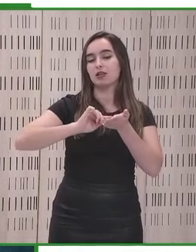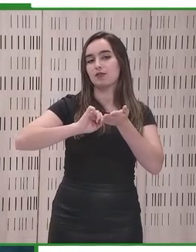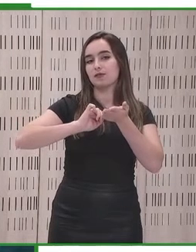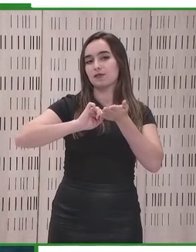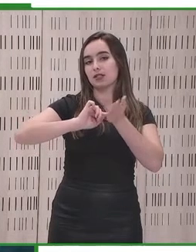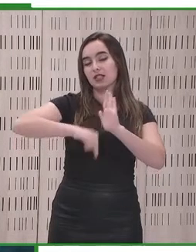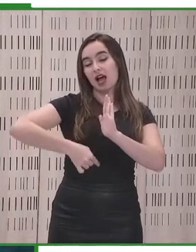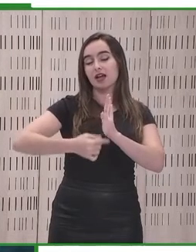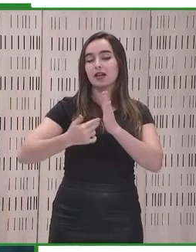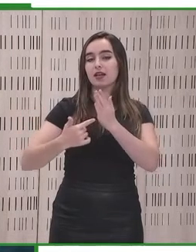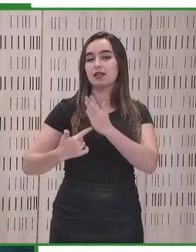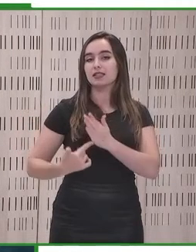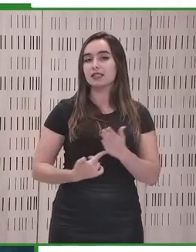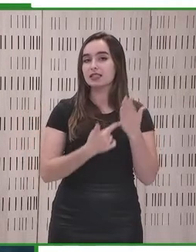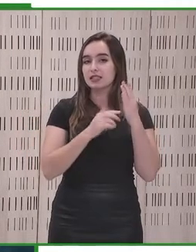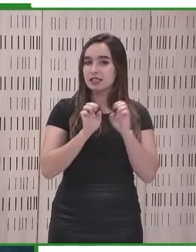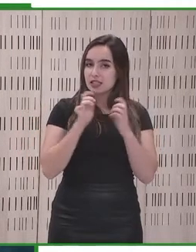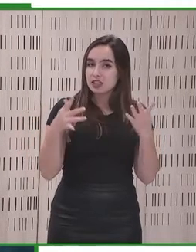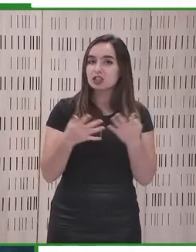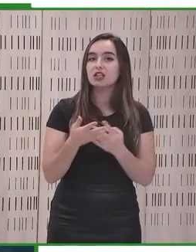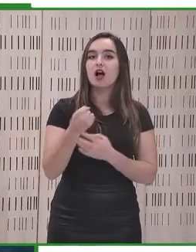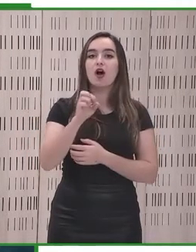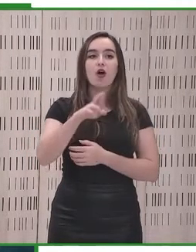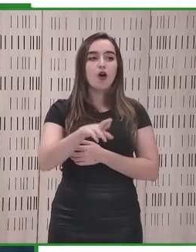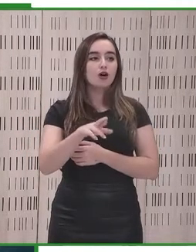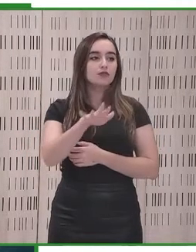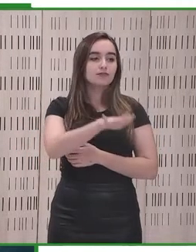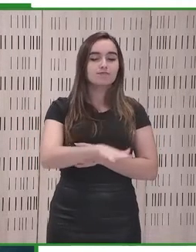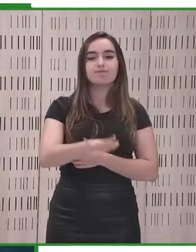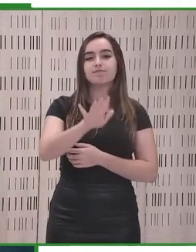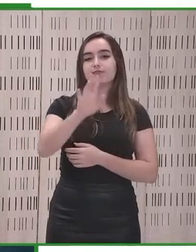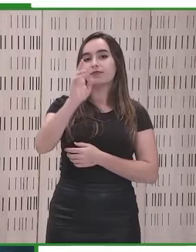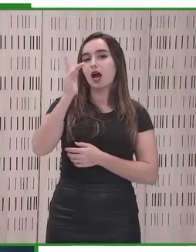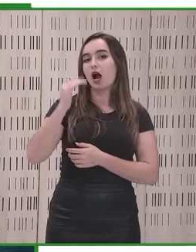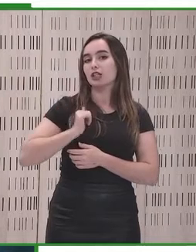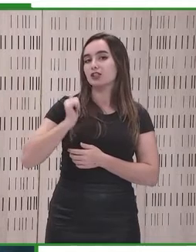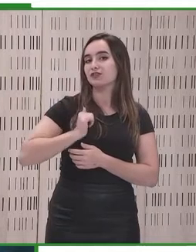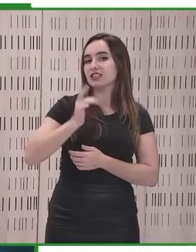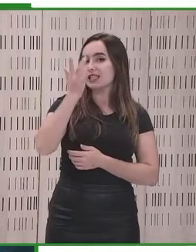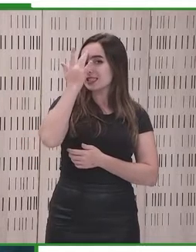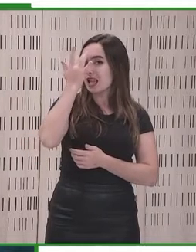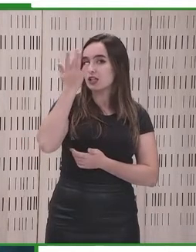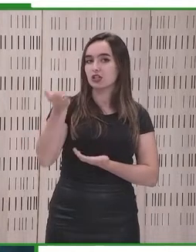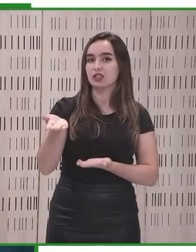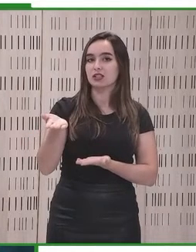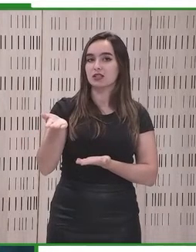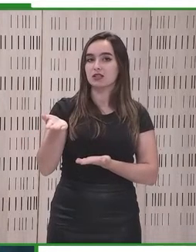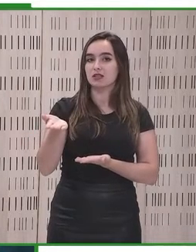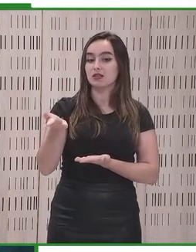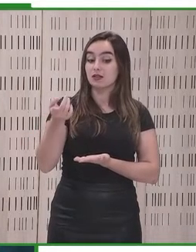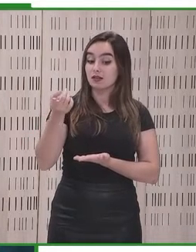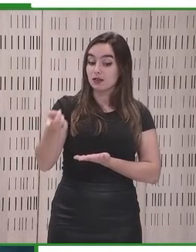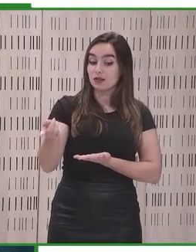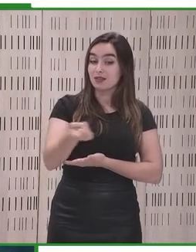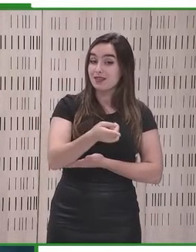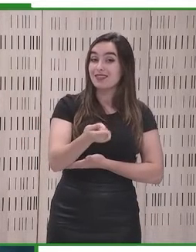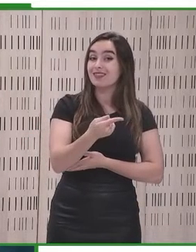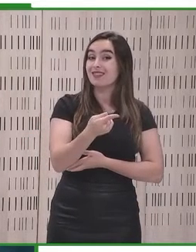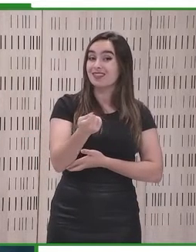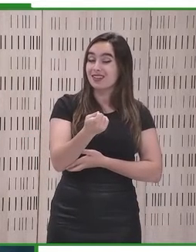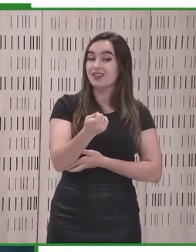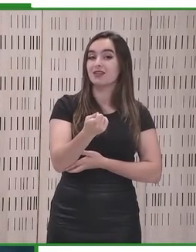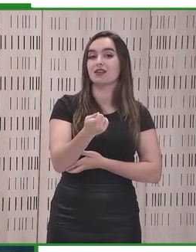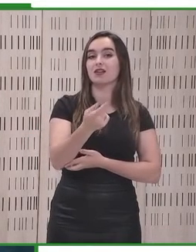por ejemplo, en áreas de inteligencia artificial, que ahí se incluya y que esos